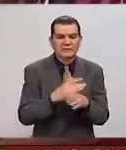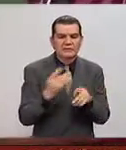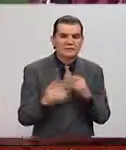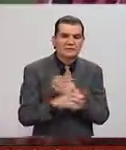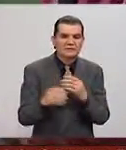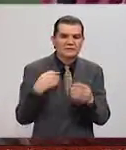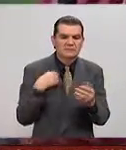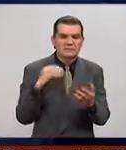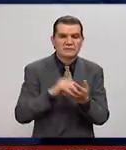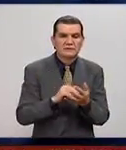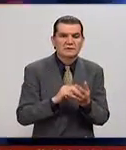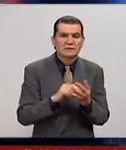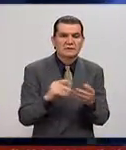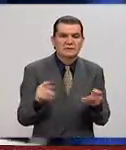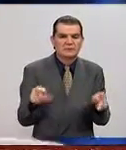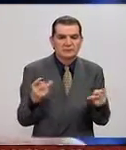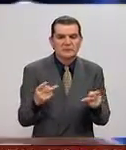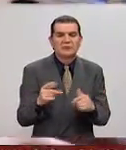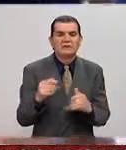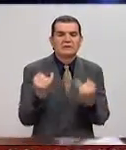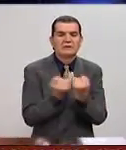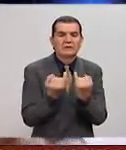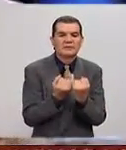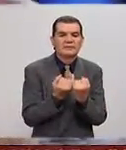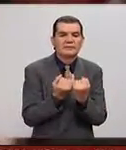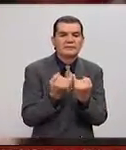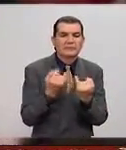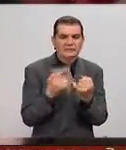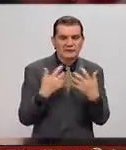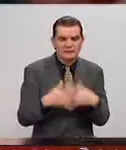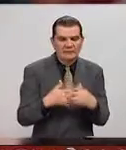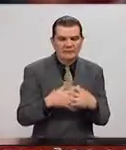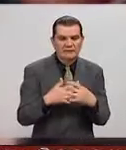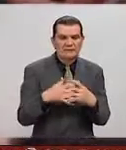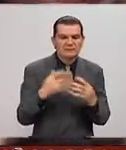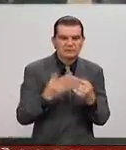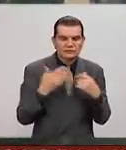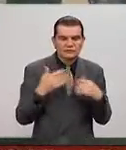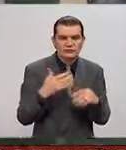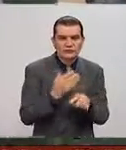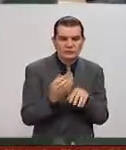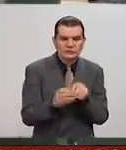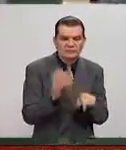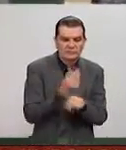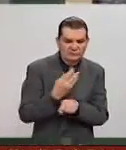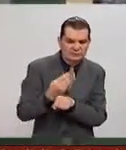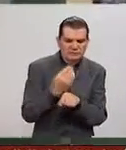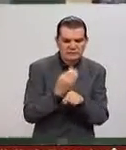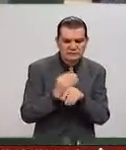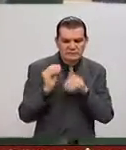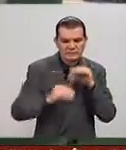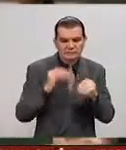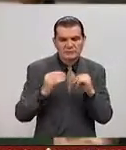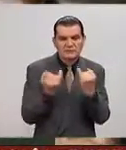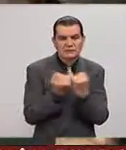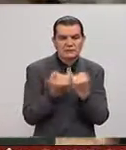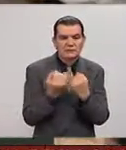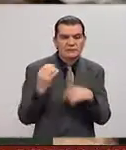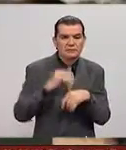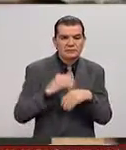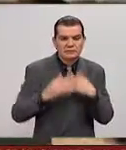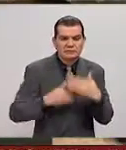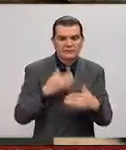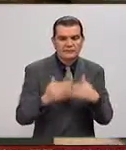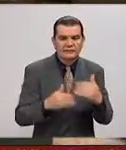un diseñador tendrá mucho que ver. También en la industria de la manufactura, ¿no? Todo aquello que tiene que ver con diseñar el objeto, pero también con diseñar los